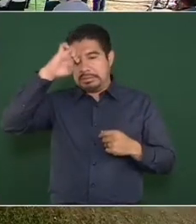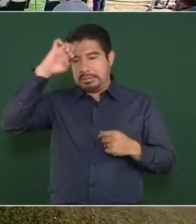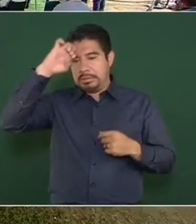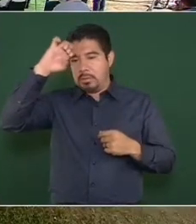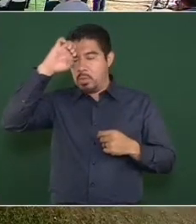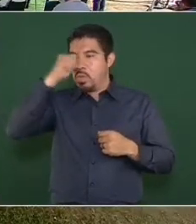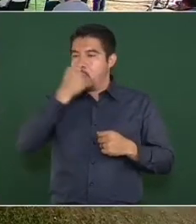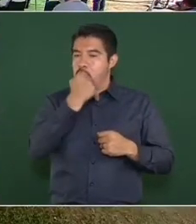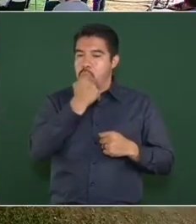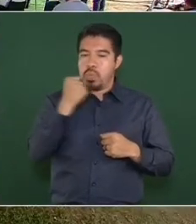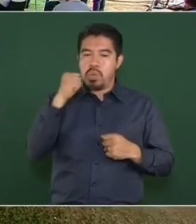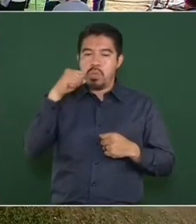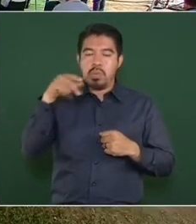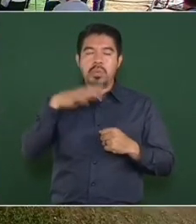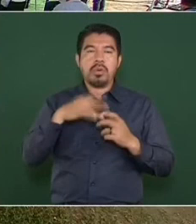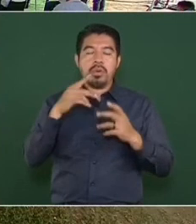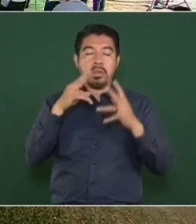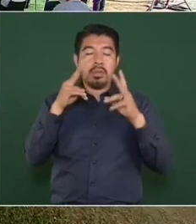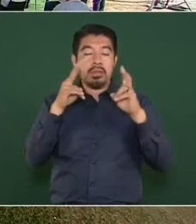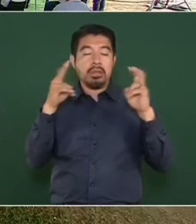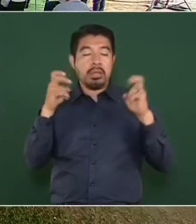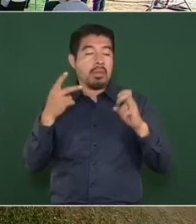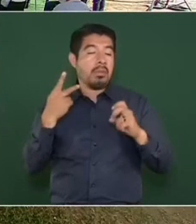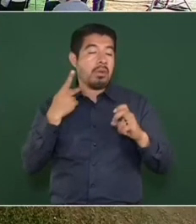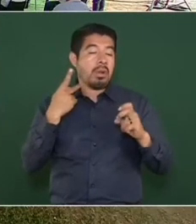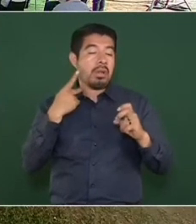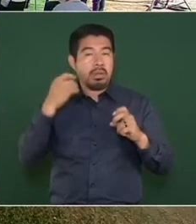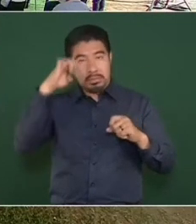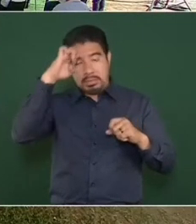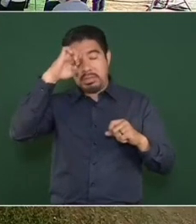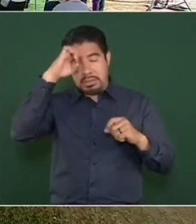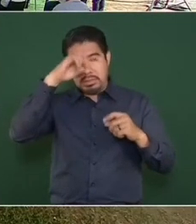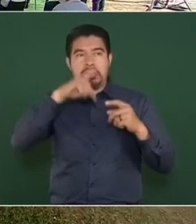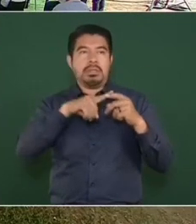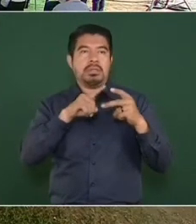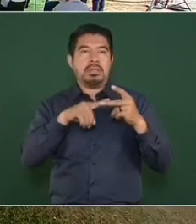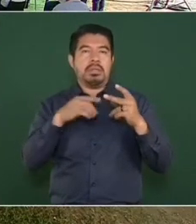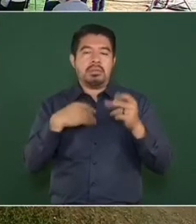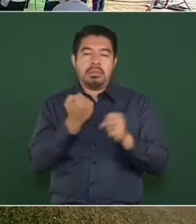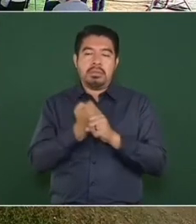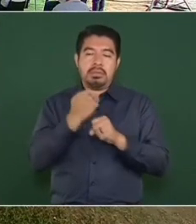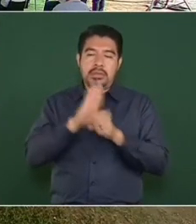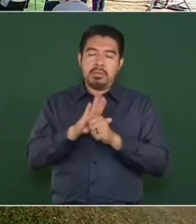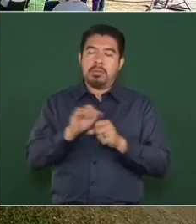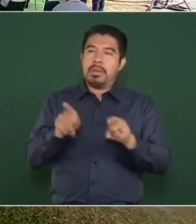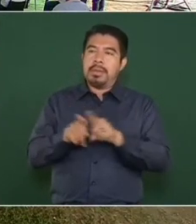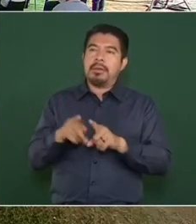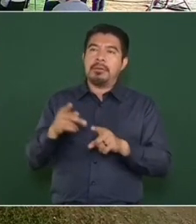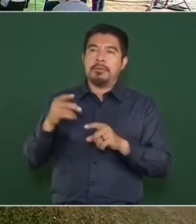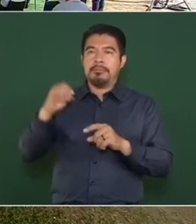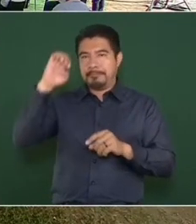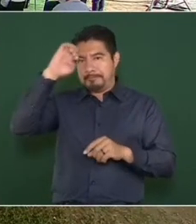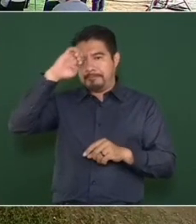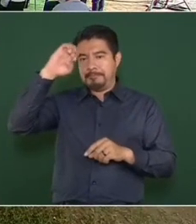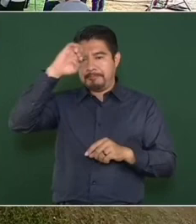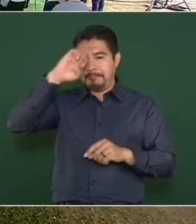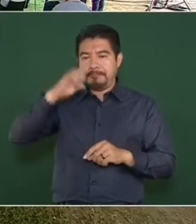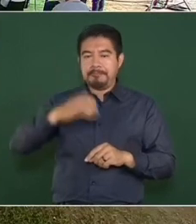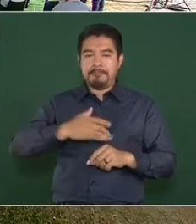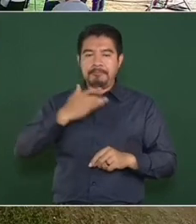en la política y en la administración pública. Eso me da tranquilidad,